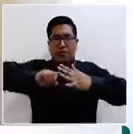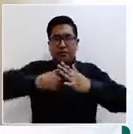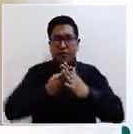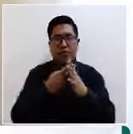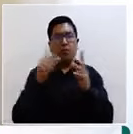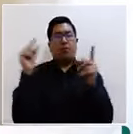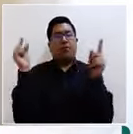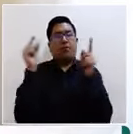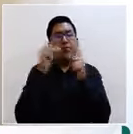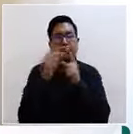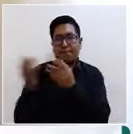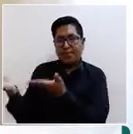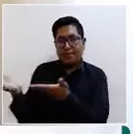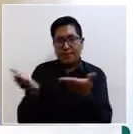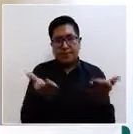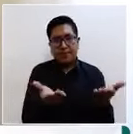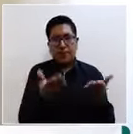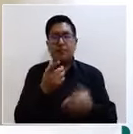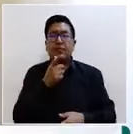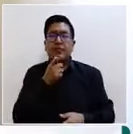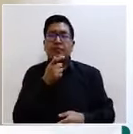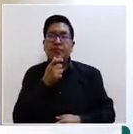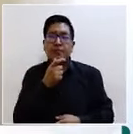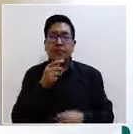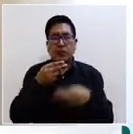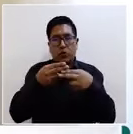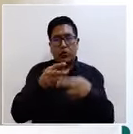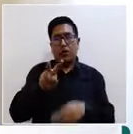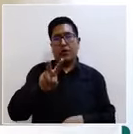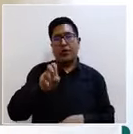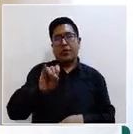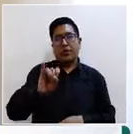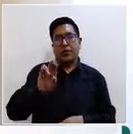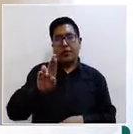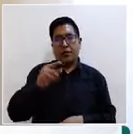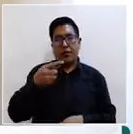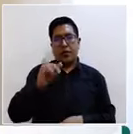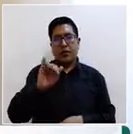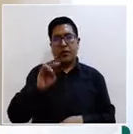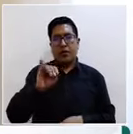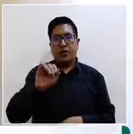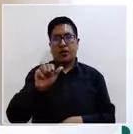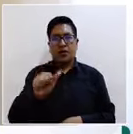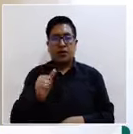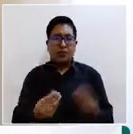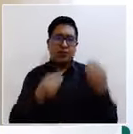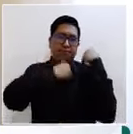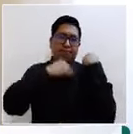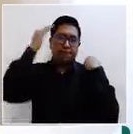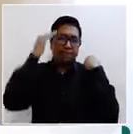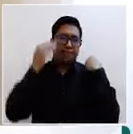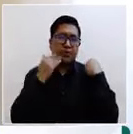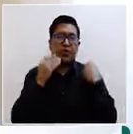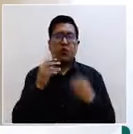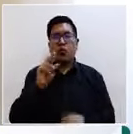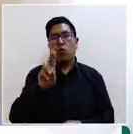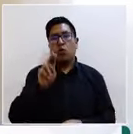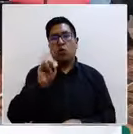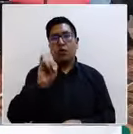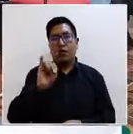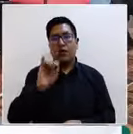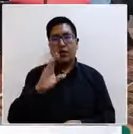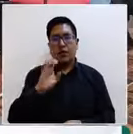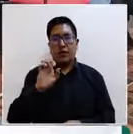palabras de bienvenida a cargo de la señora Virginia Pérez, jefa de Protección de Niñez y Adolescencia de UNICEF. Adelante, por favor.